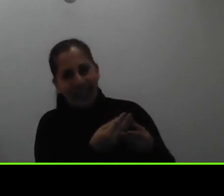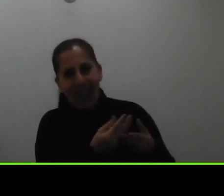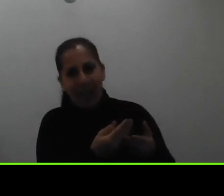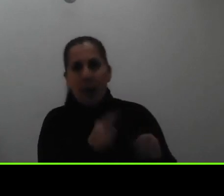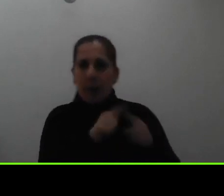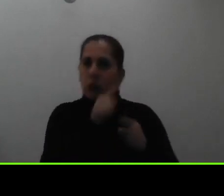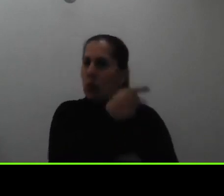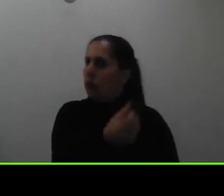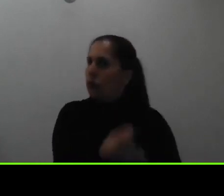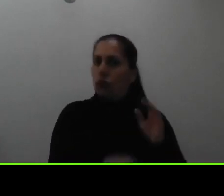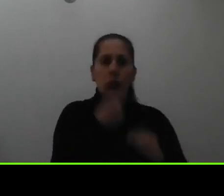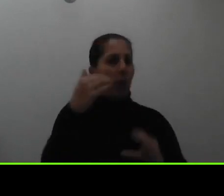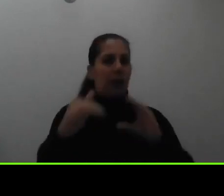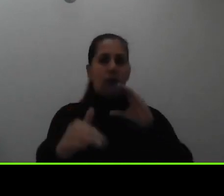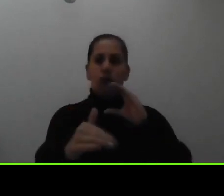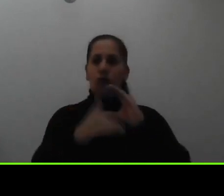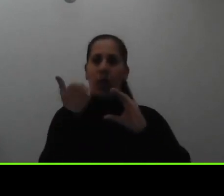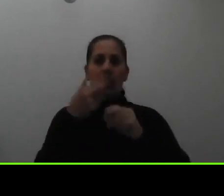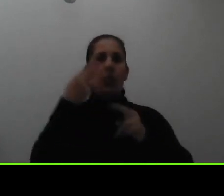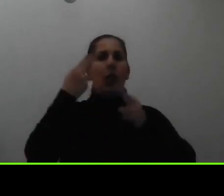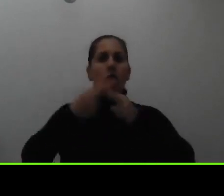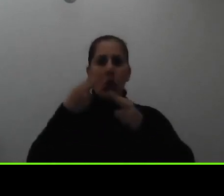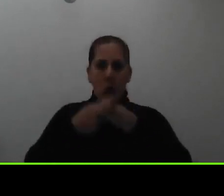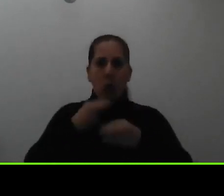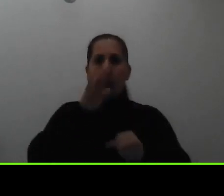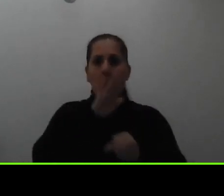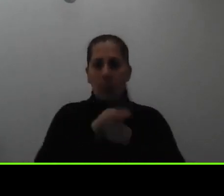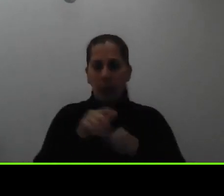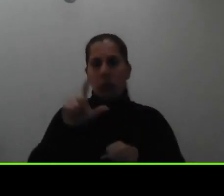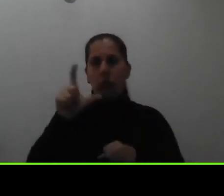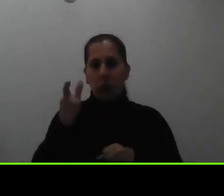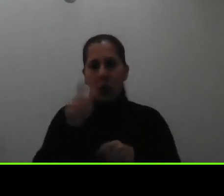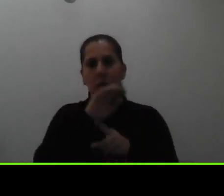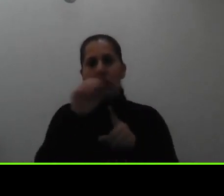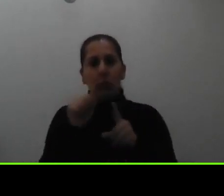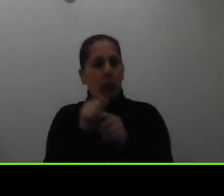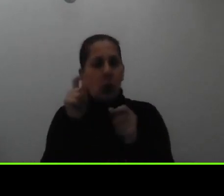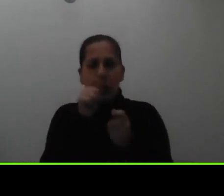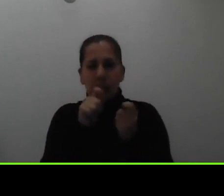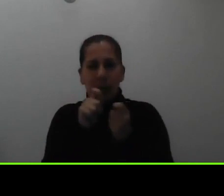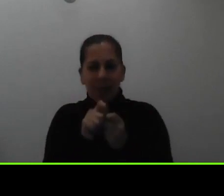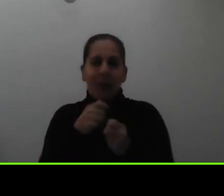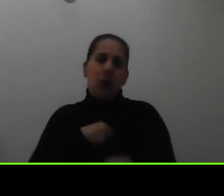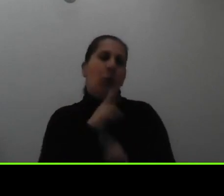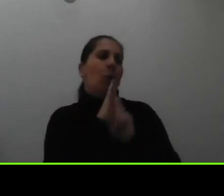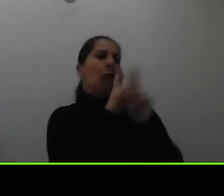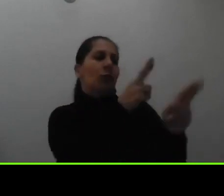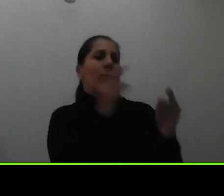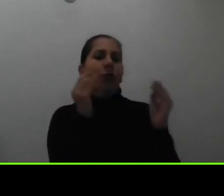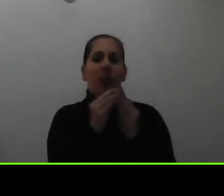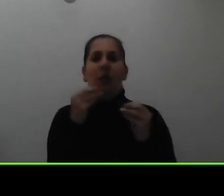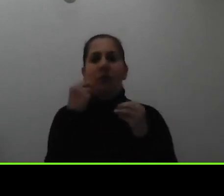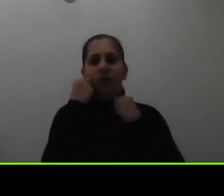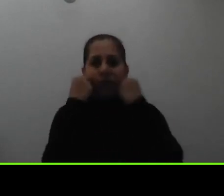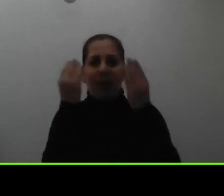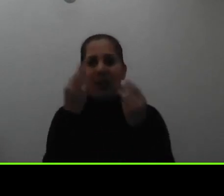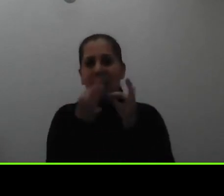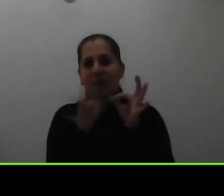usted tiene una vez en el correo nos ponen nombre cédula y la situación bien clara nosotros les vamos a contestar con mayor facilidad